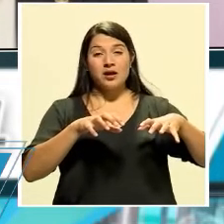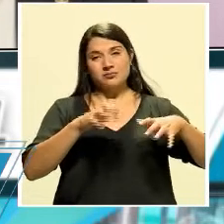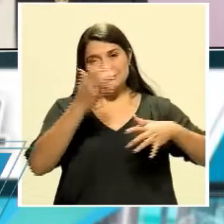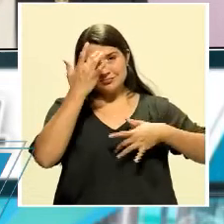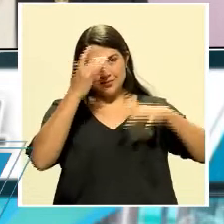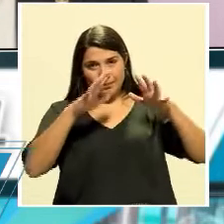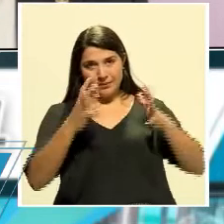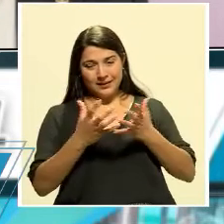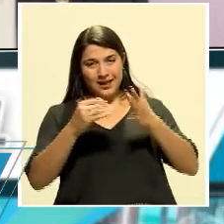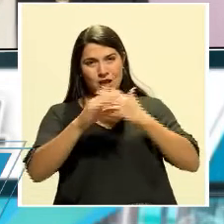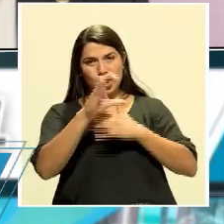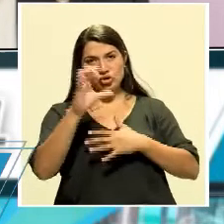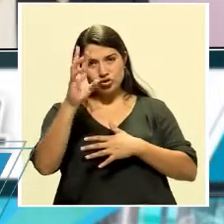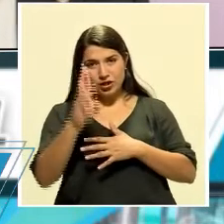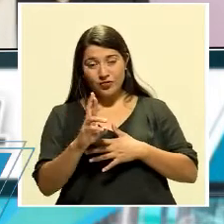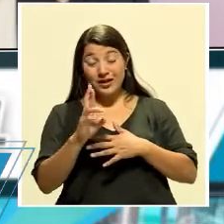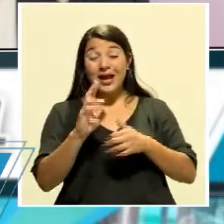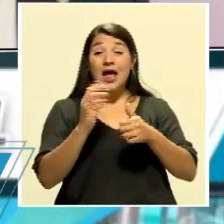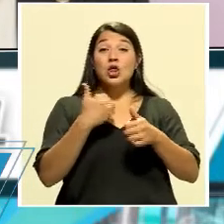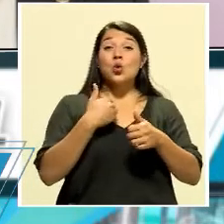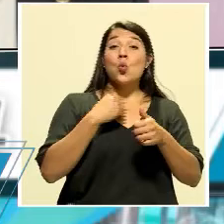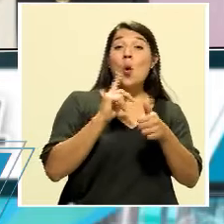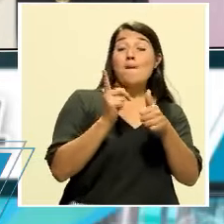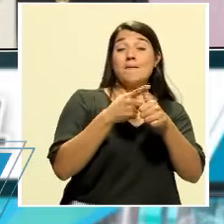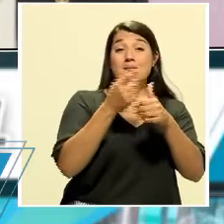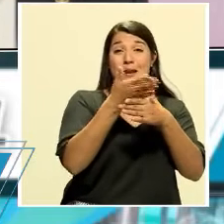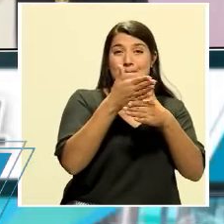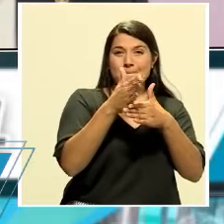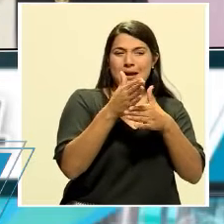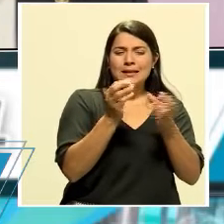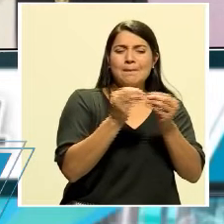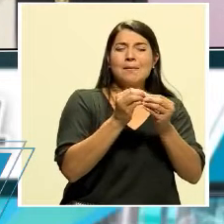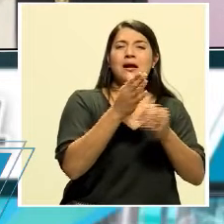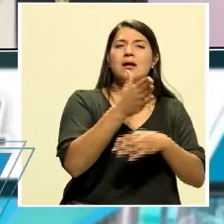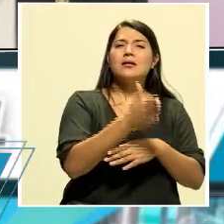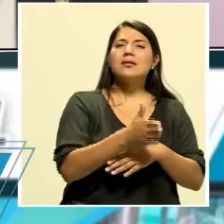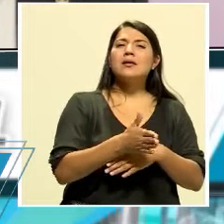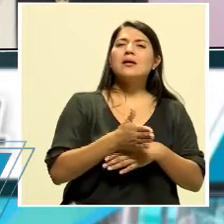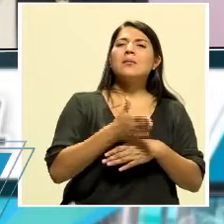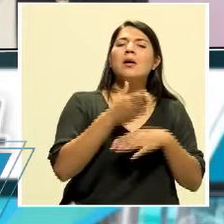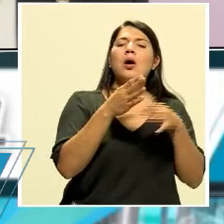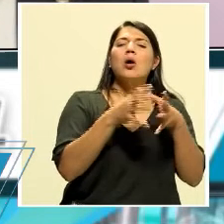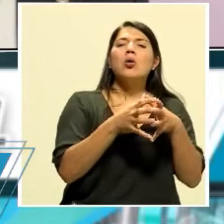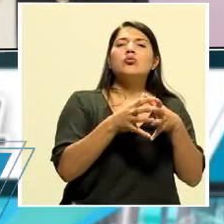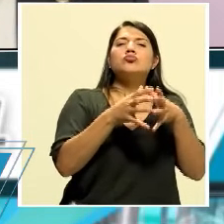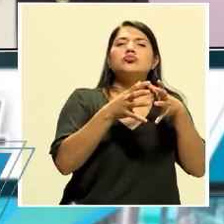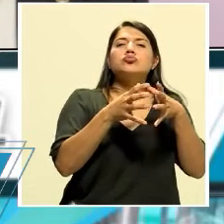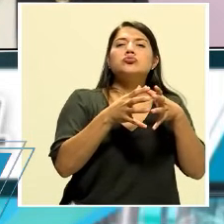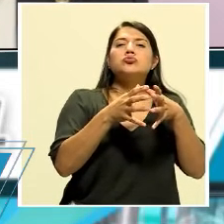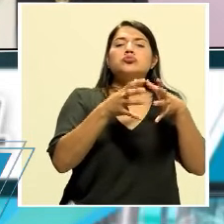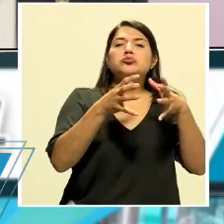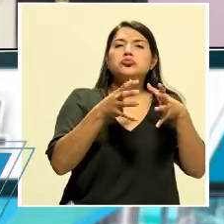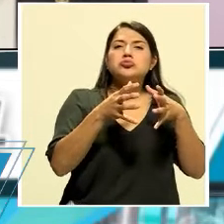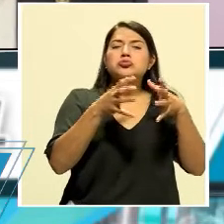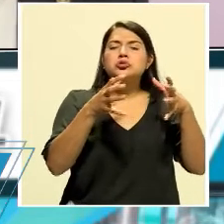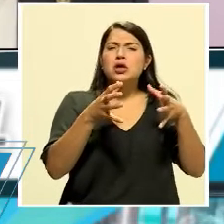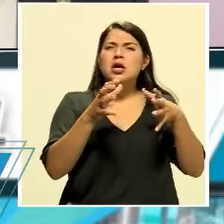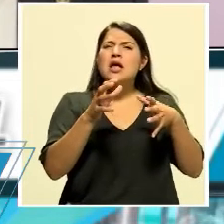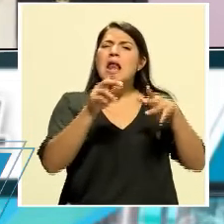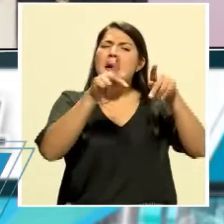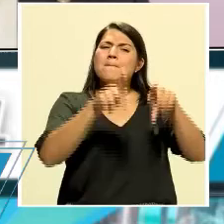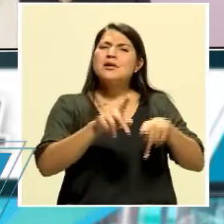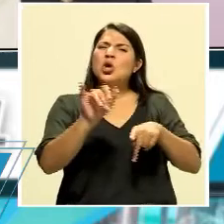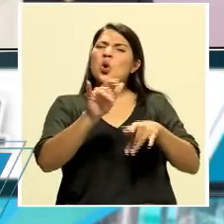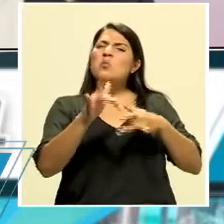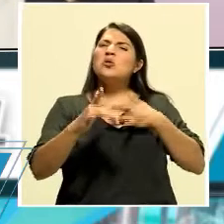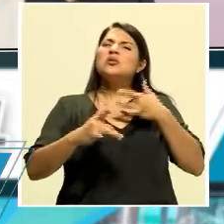en Costa Rica, tuvo una primera etapa un poco más lenta en donde había una cierta sensación de que